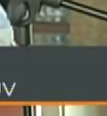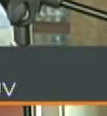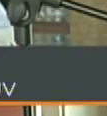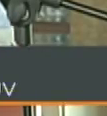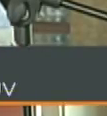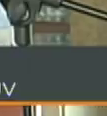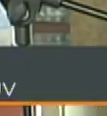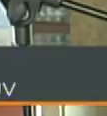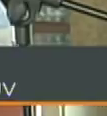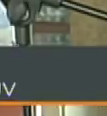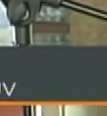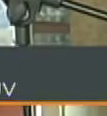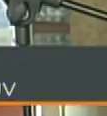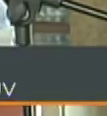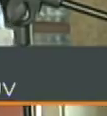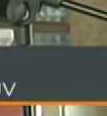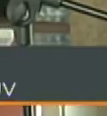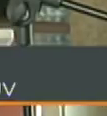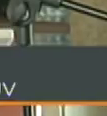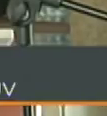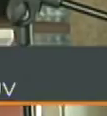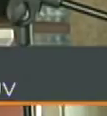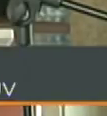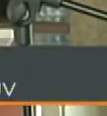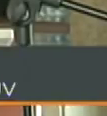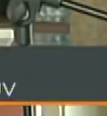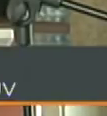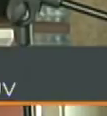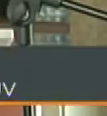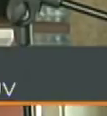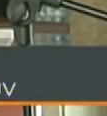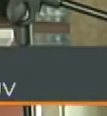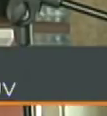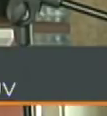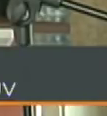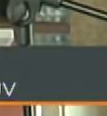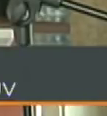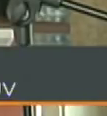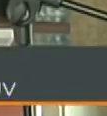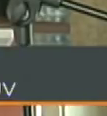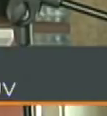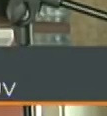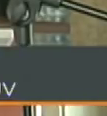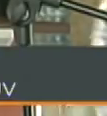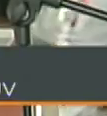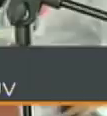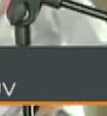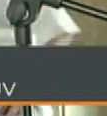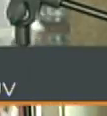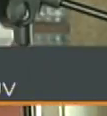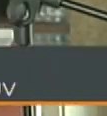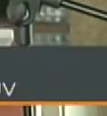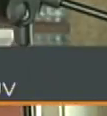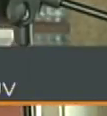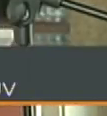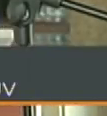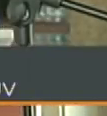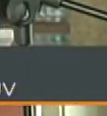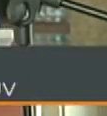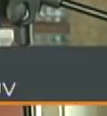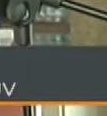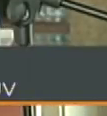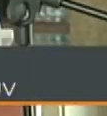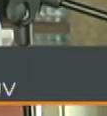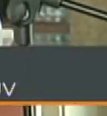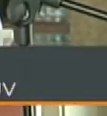nacer ADECO y me moriré ADECA y voy a luchar por mis candidatos alcaldes y alcaldesas y nos vamos a preguntar quién